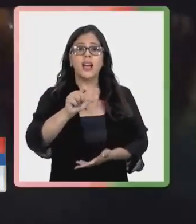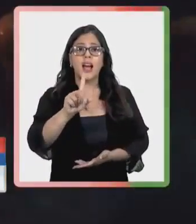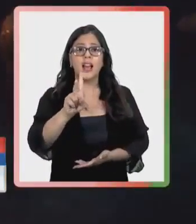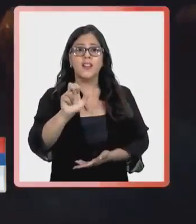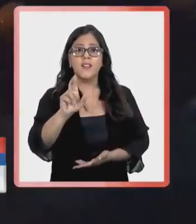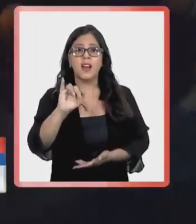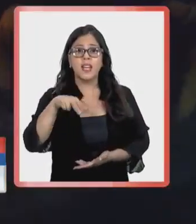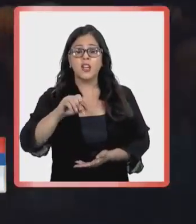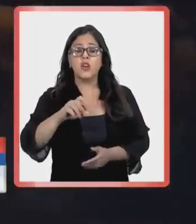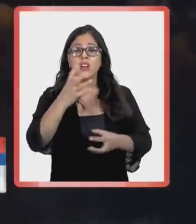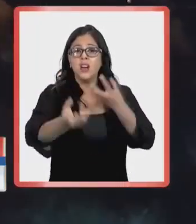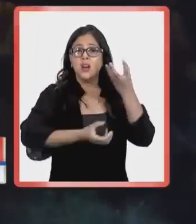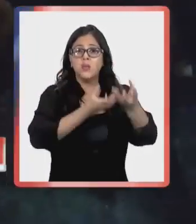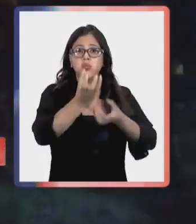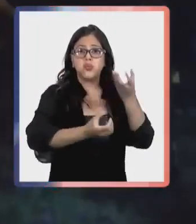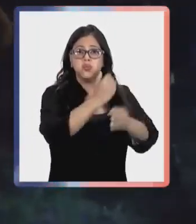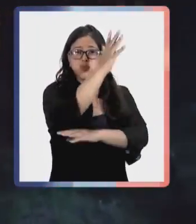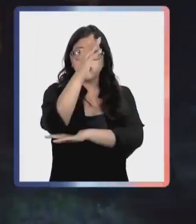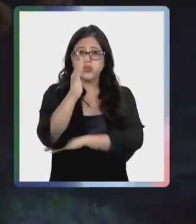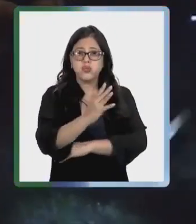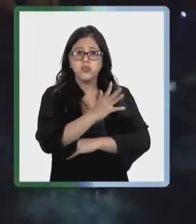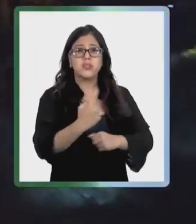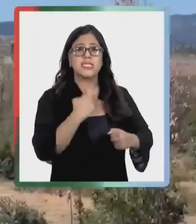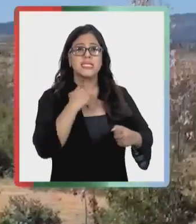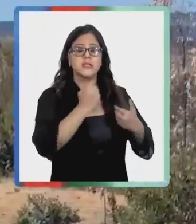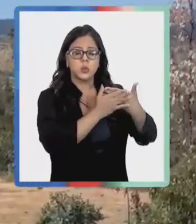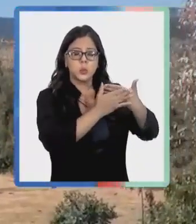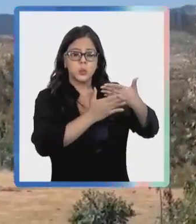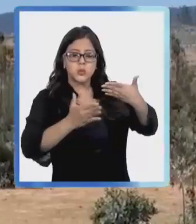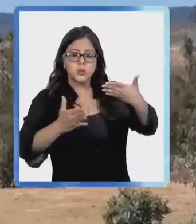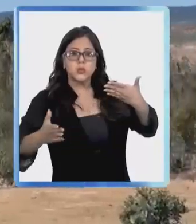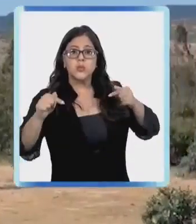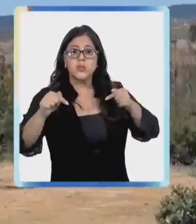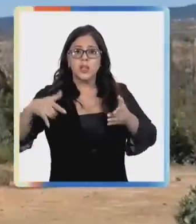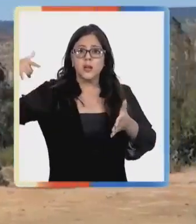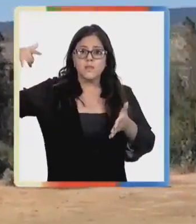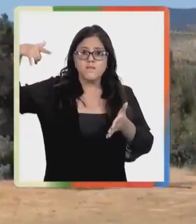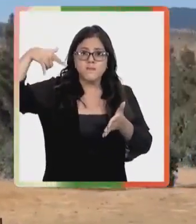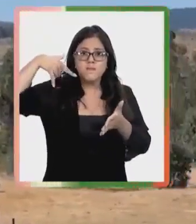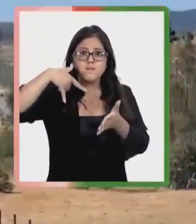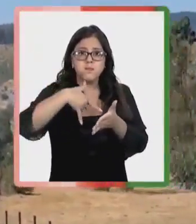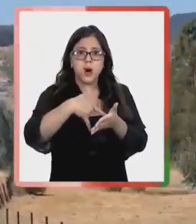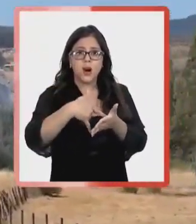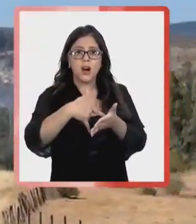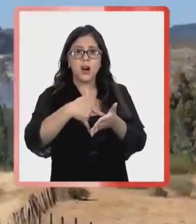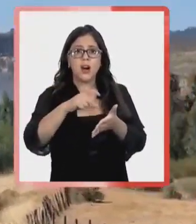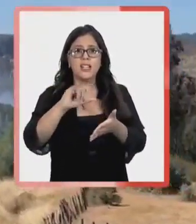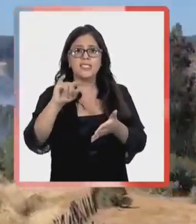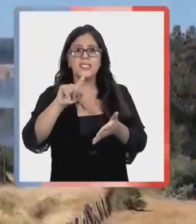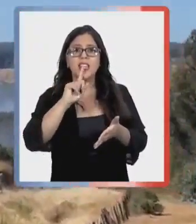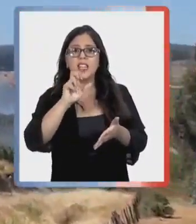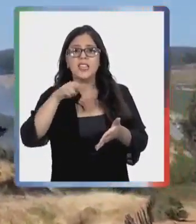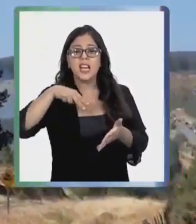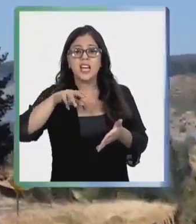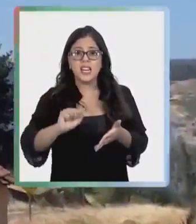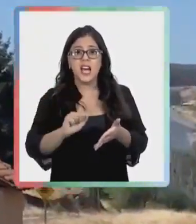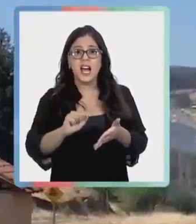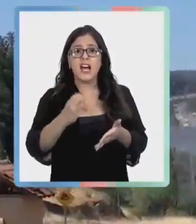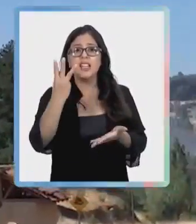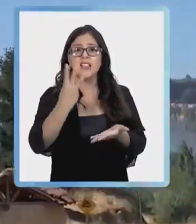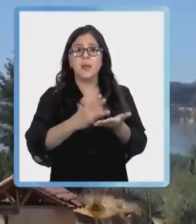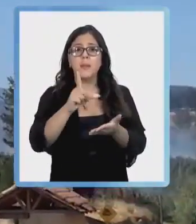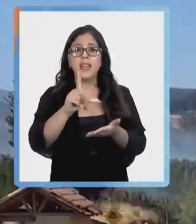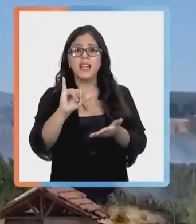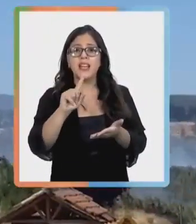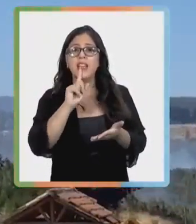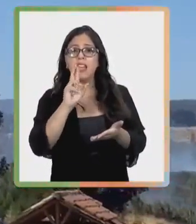afectaba varias hectáreas de bosque y matorrales. En el lugar se precipitó a tierra un avión cisterna con capacidad de carga de 3.000